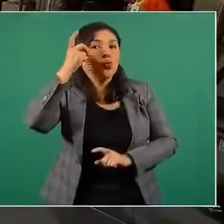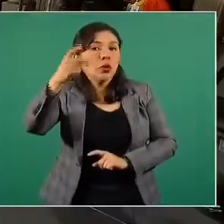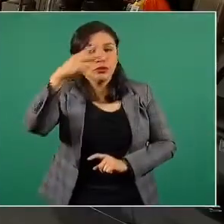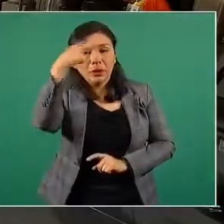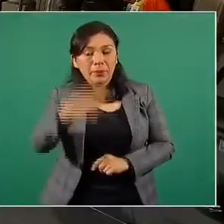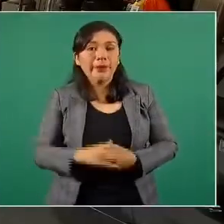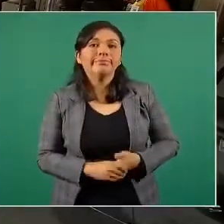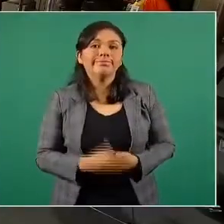Gracias, uno.